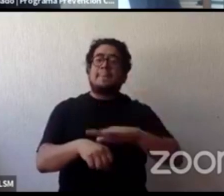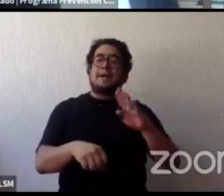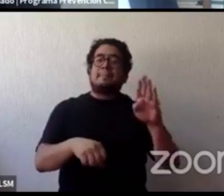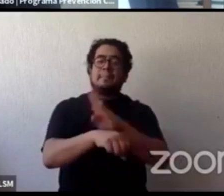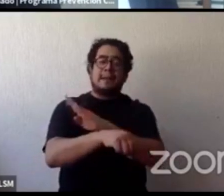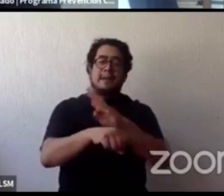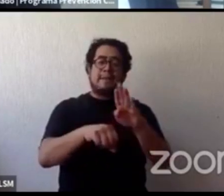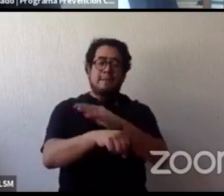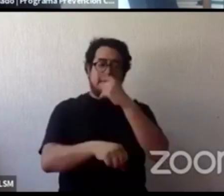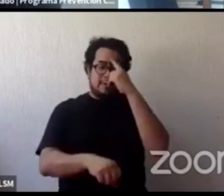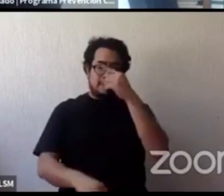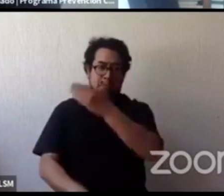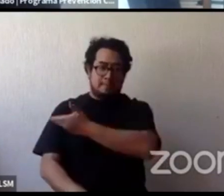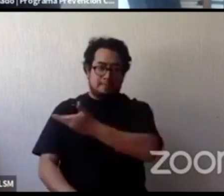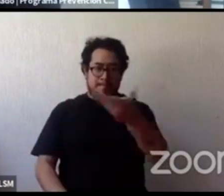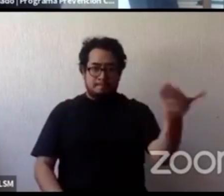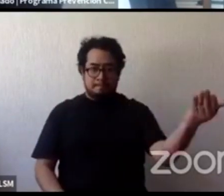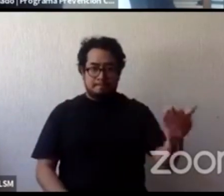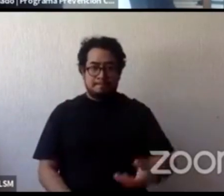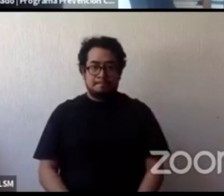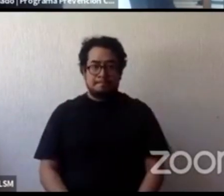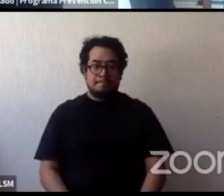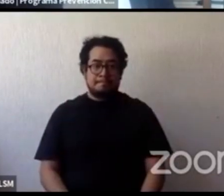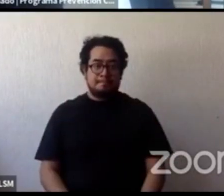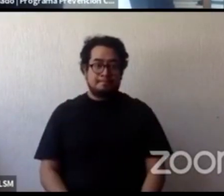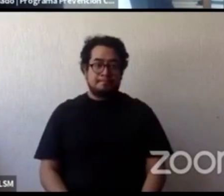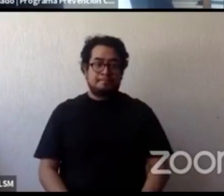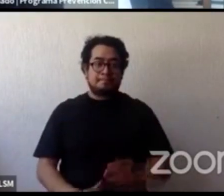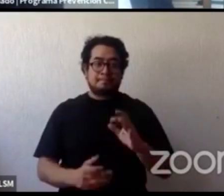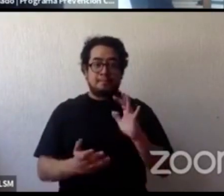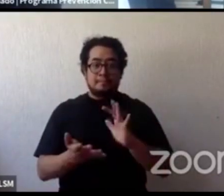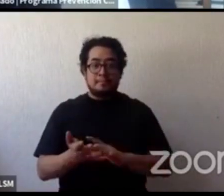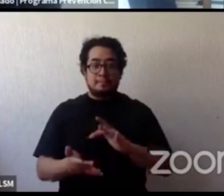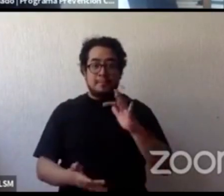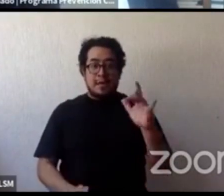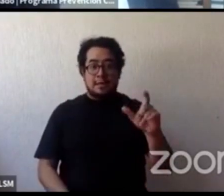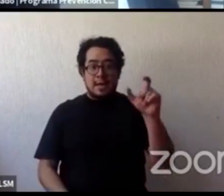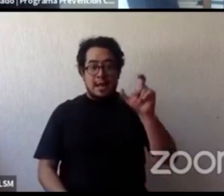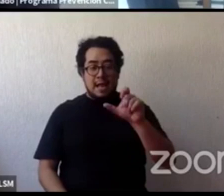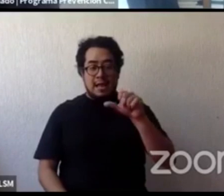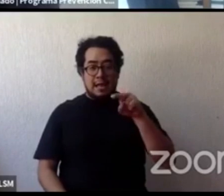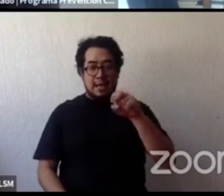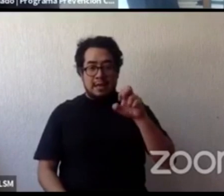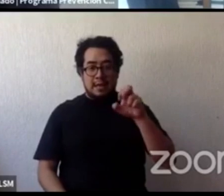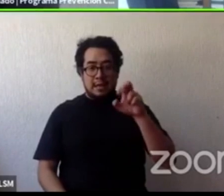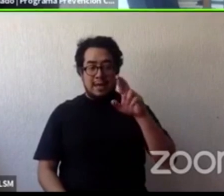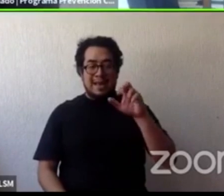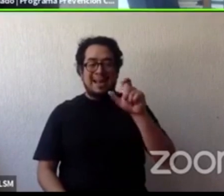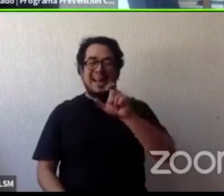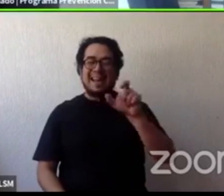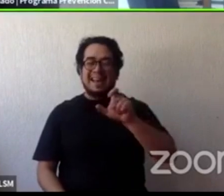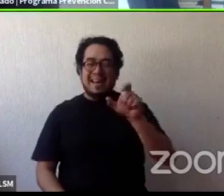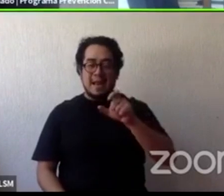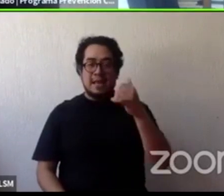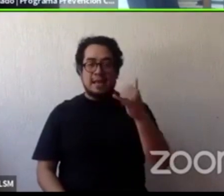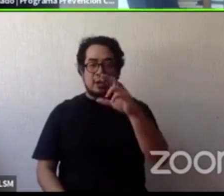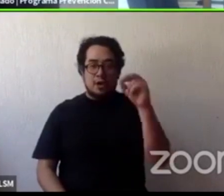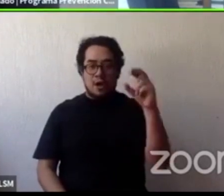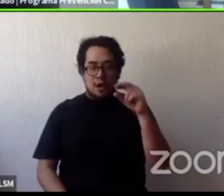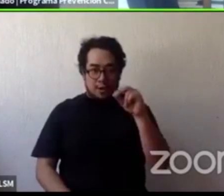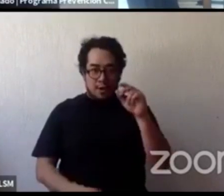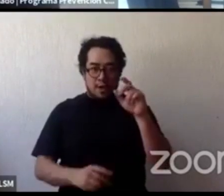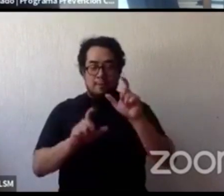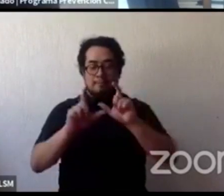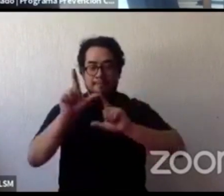todo nuestro país muchas gracias así es gracias también a Janery Castellanos a Rodrigo Rivera que se encargaron de la traducción en el lenguaje de señas